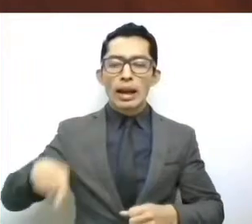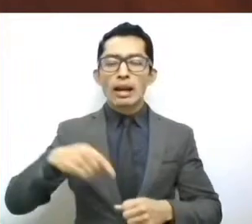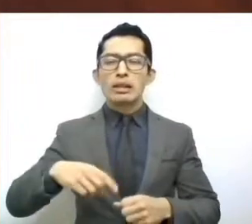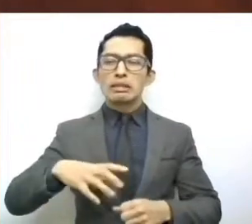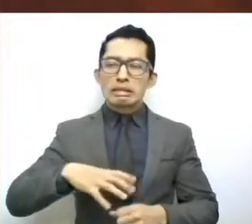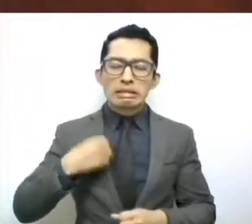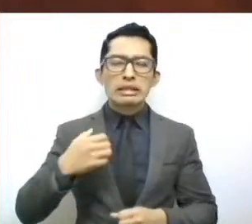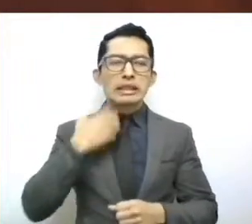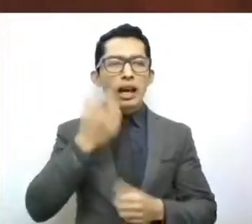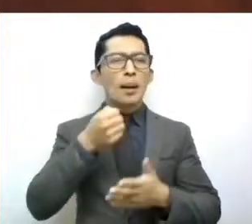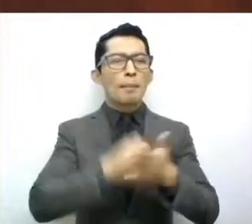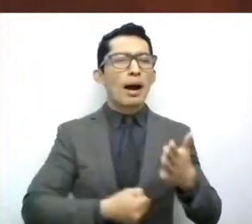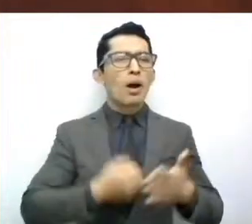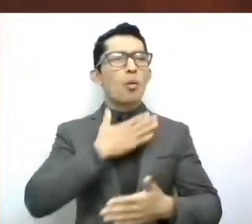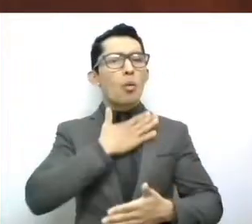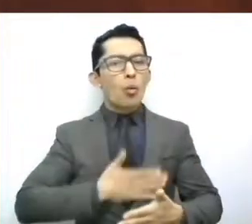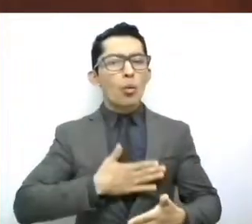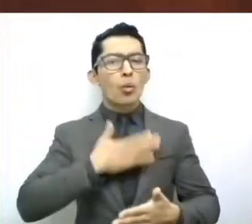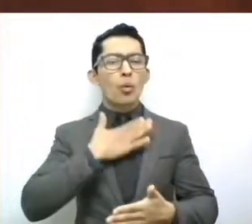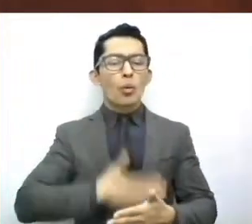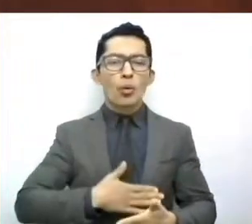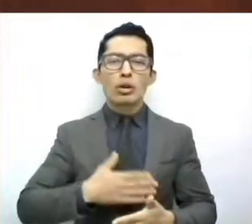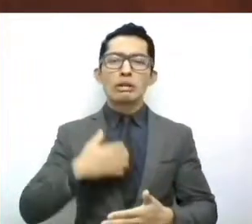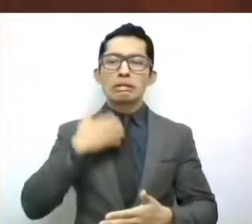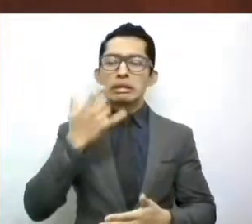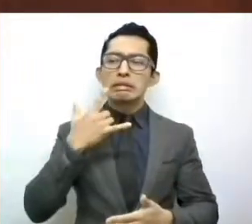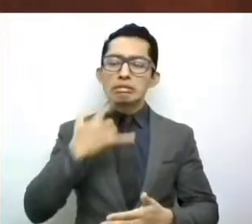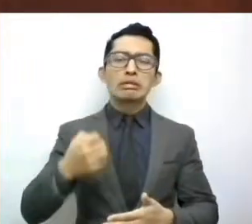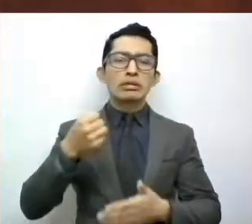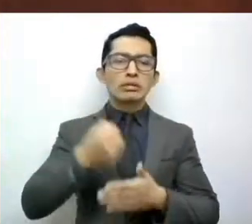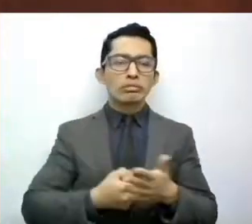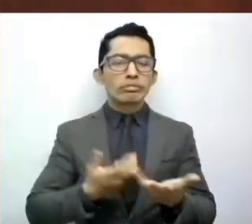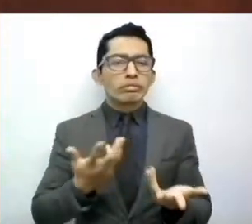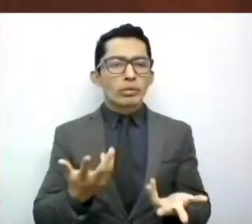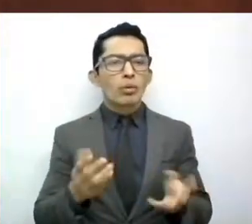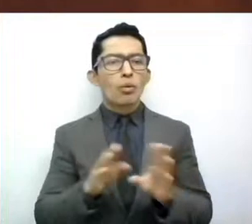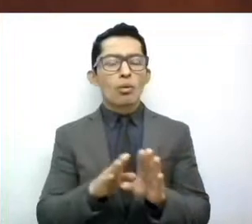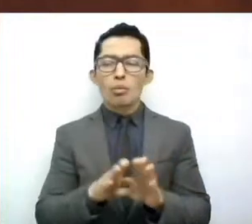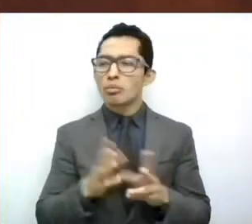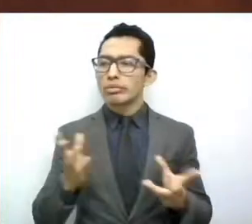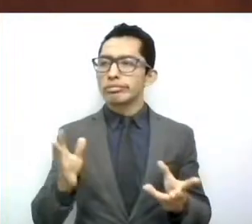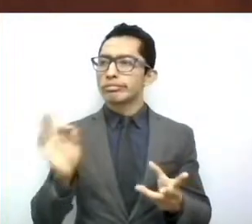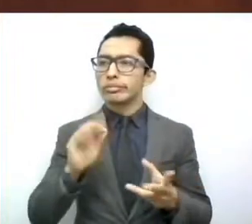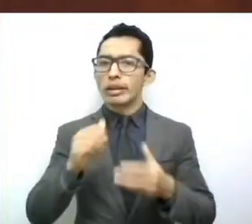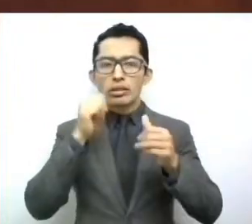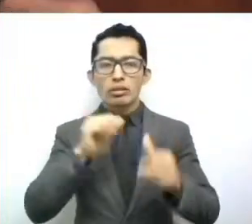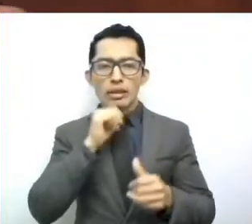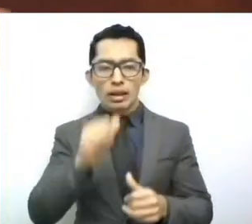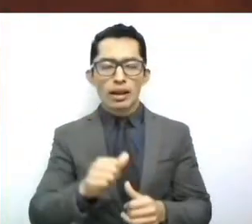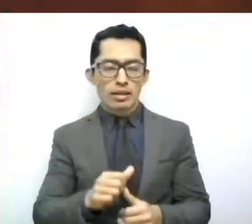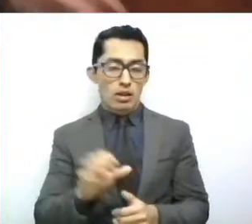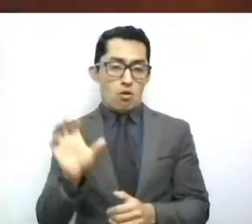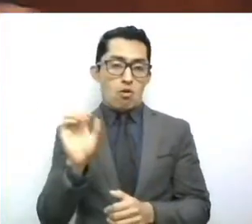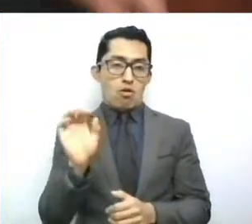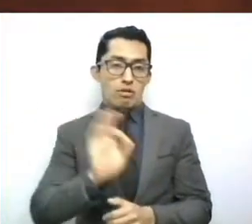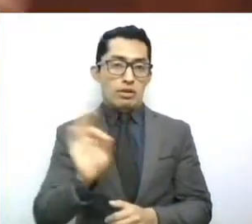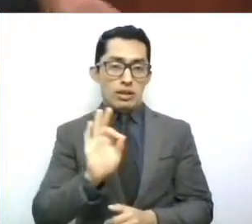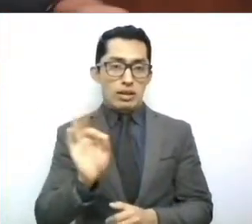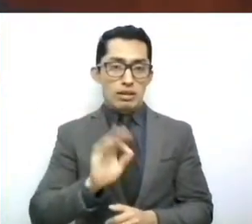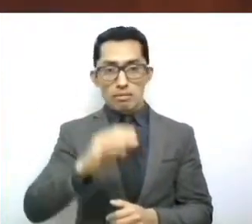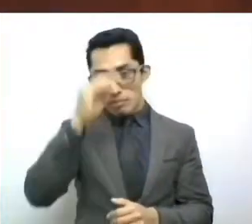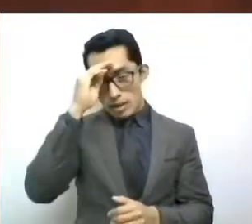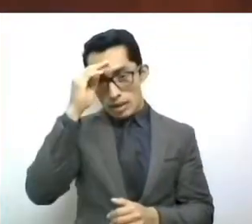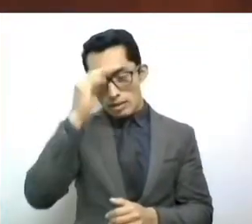darle voz en este espacio? ¿O acaso deben conformarse por esta paridad numérica?